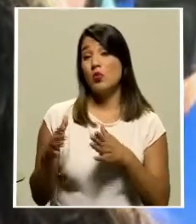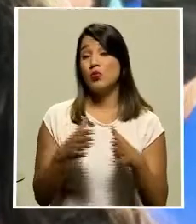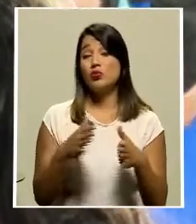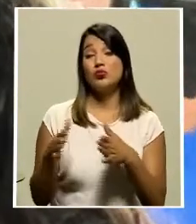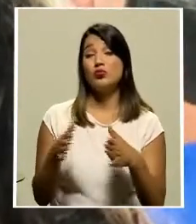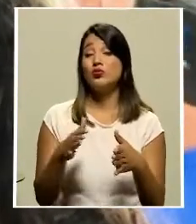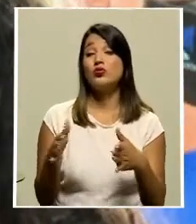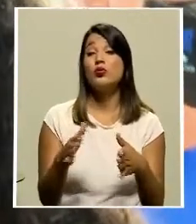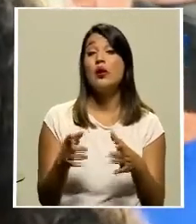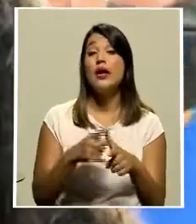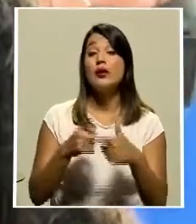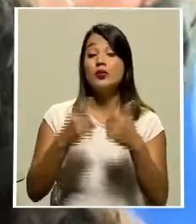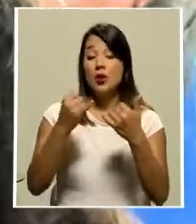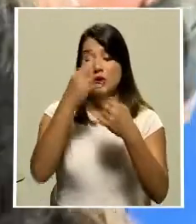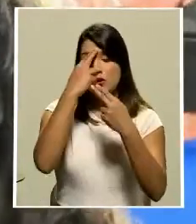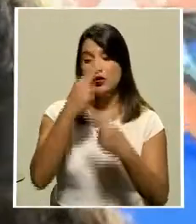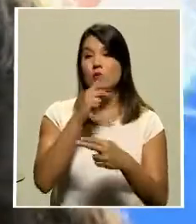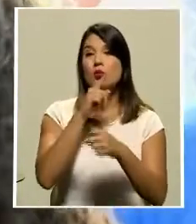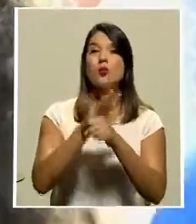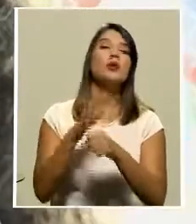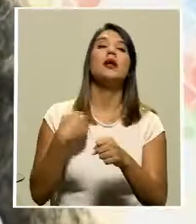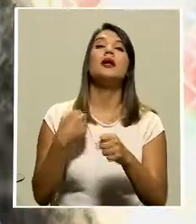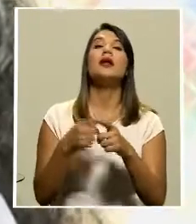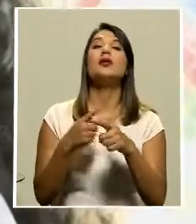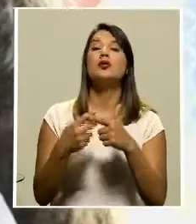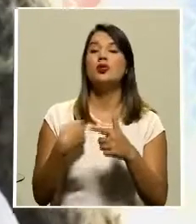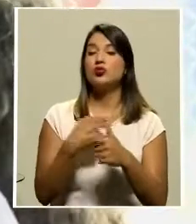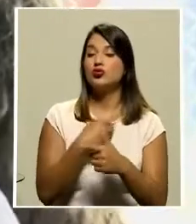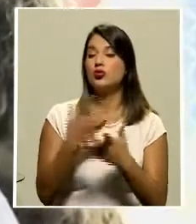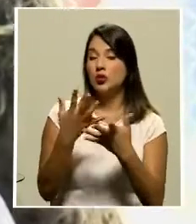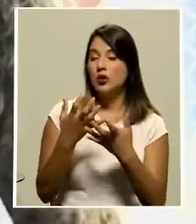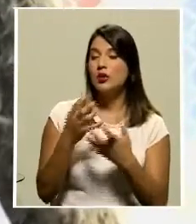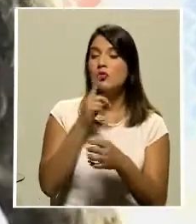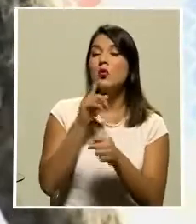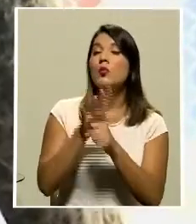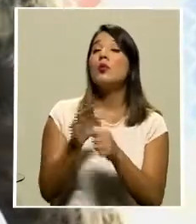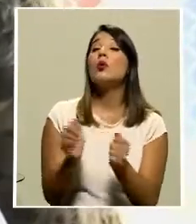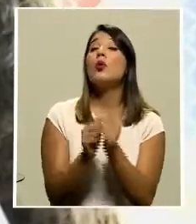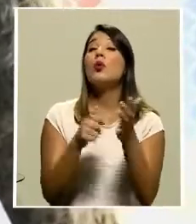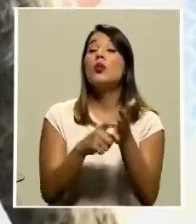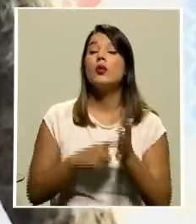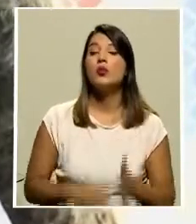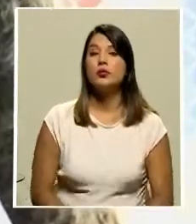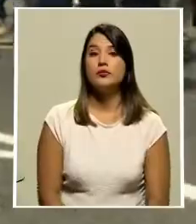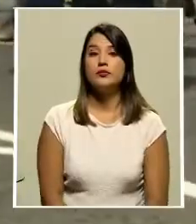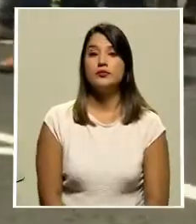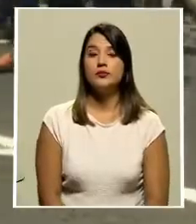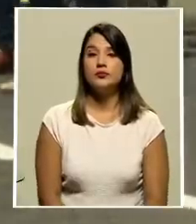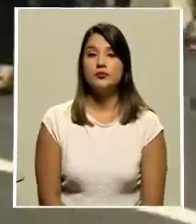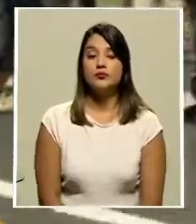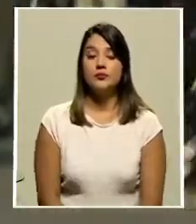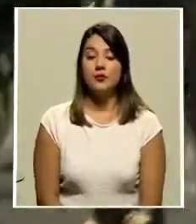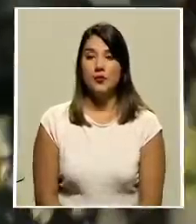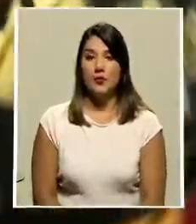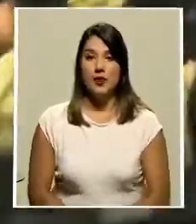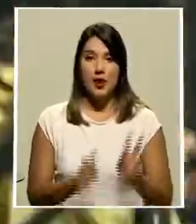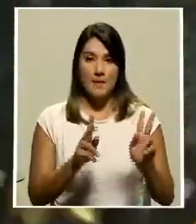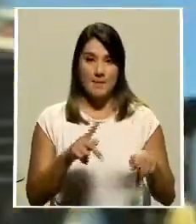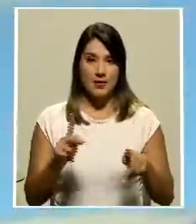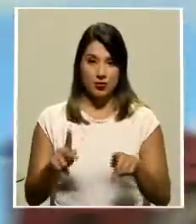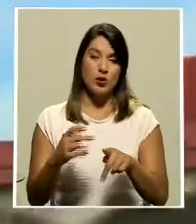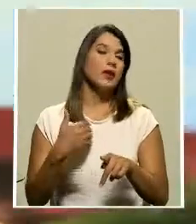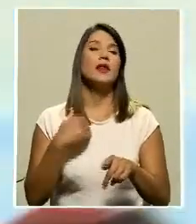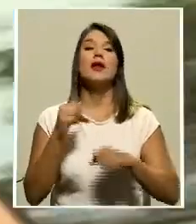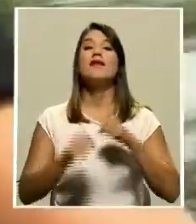vamos a honrar ese compromiso vamos a saldar esa deuda que nos estaba haciendo falta con la movilidad no motorizada usuarios de bicicletas